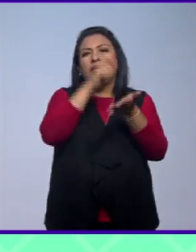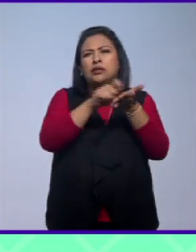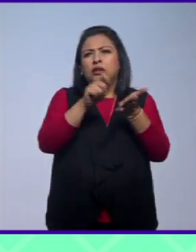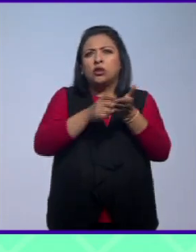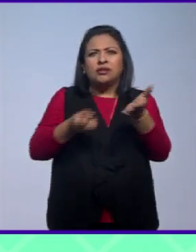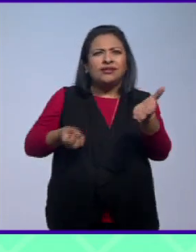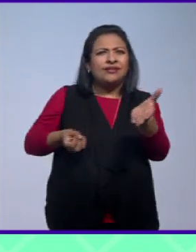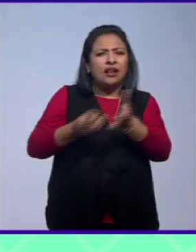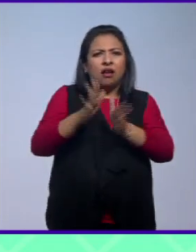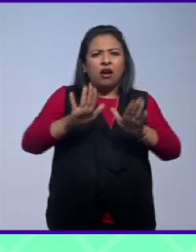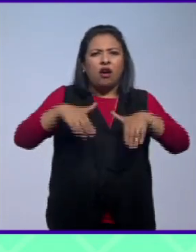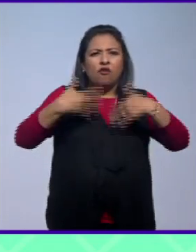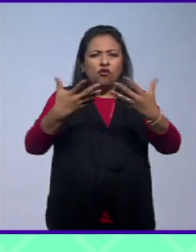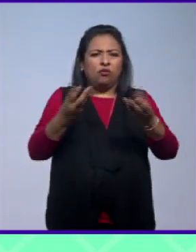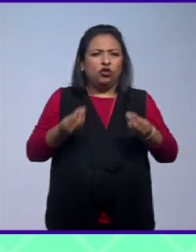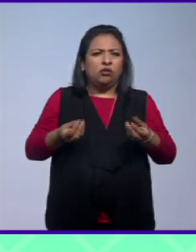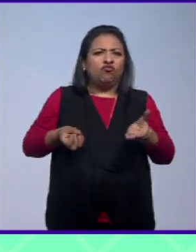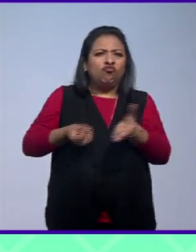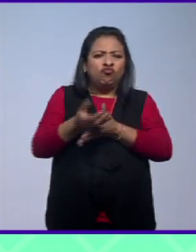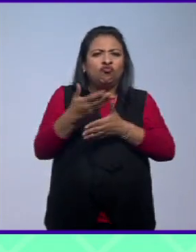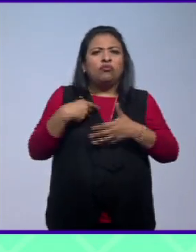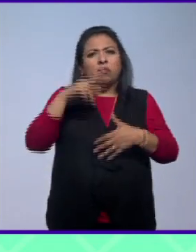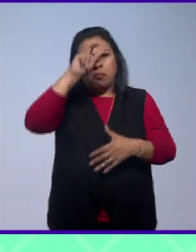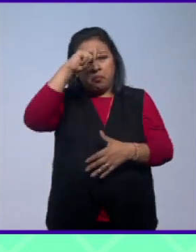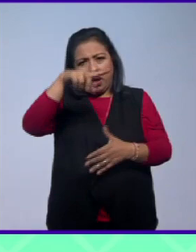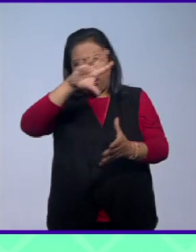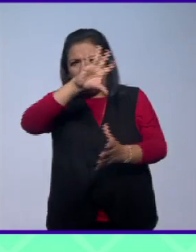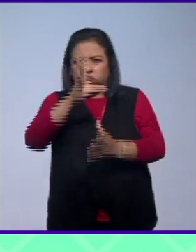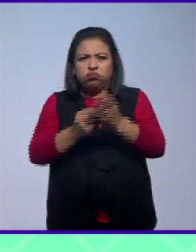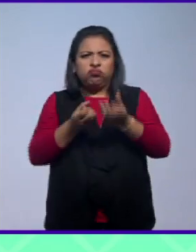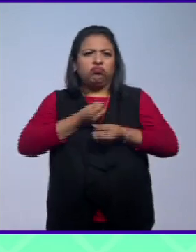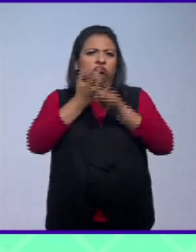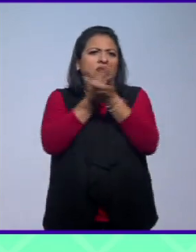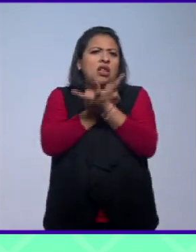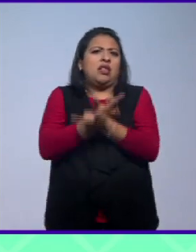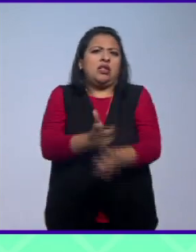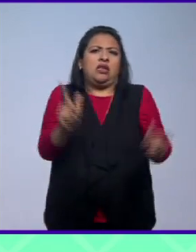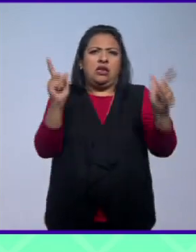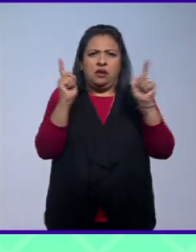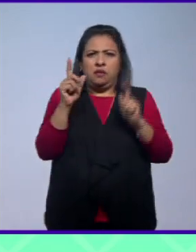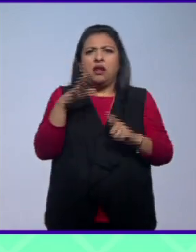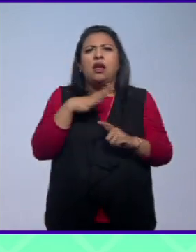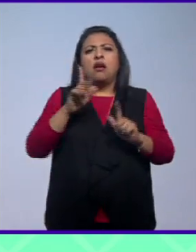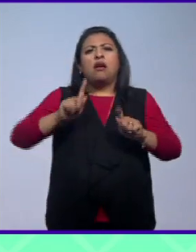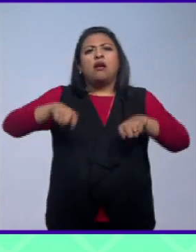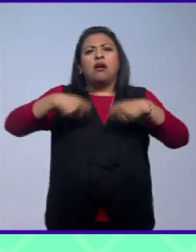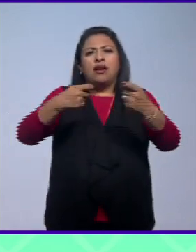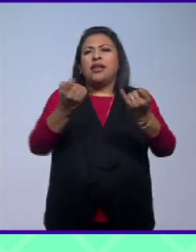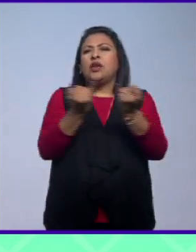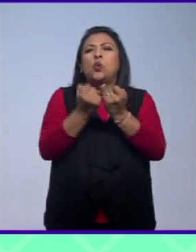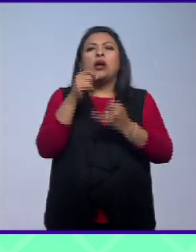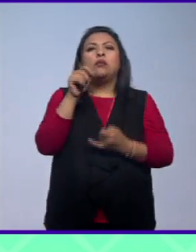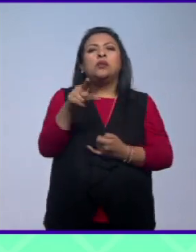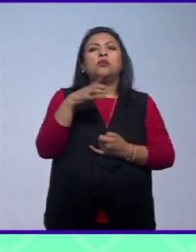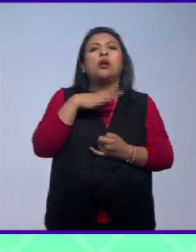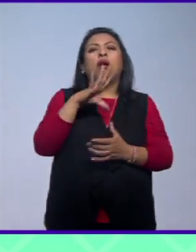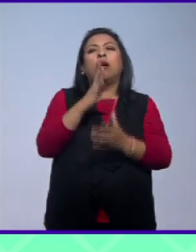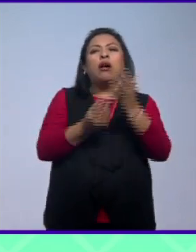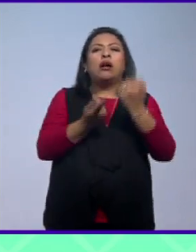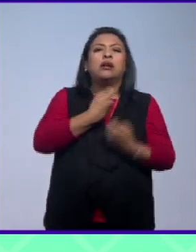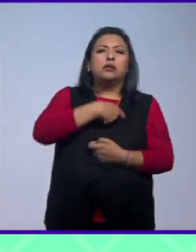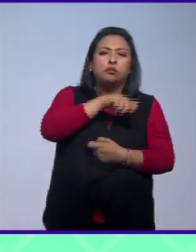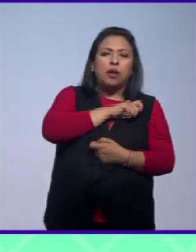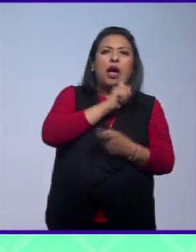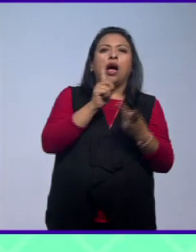salían a montón para poder huir y expresarse libremente y dejar un gran legado lo mismo sucedió con el exilio español